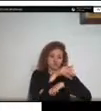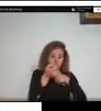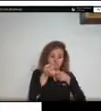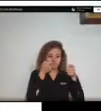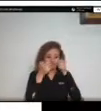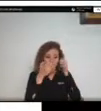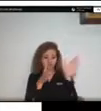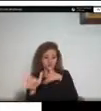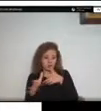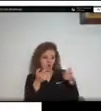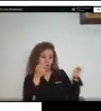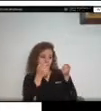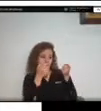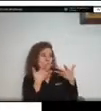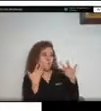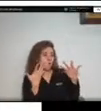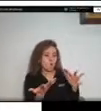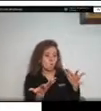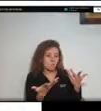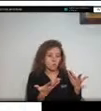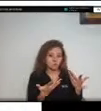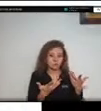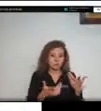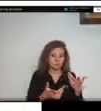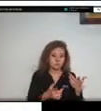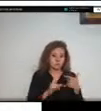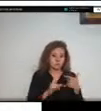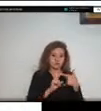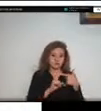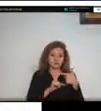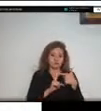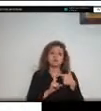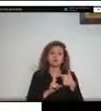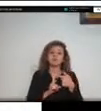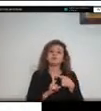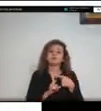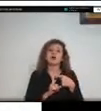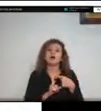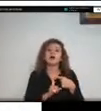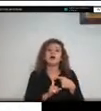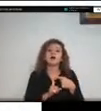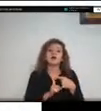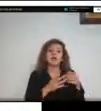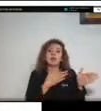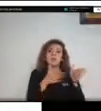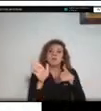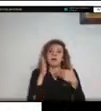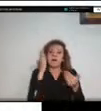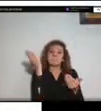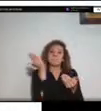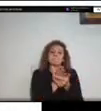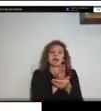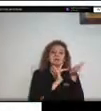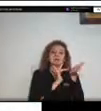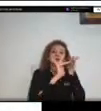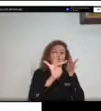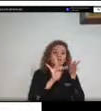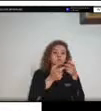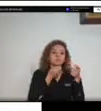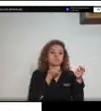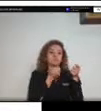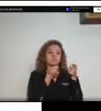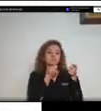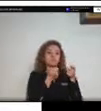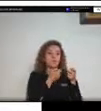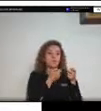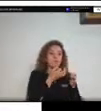que nos piden tener en uno de estos capítulos los planes de emergencia y contingencia adicionalmente recordemos el tan